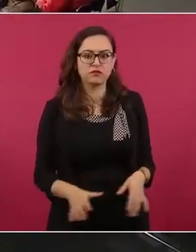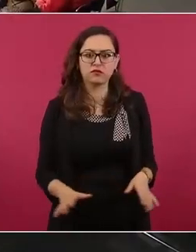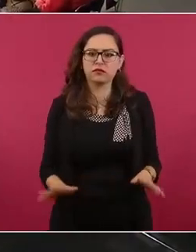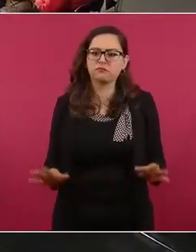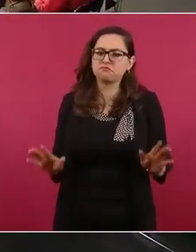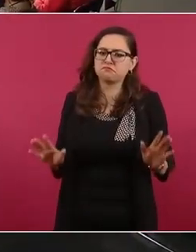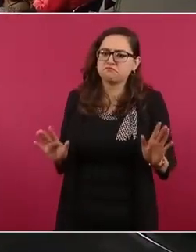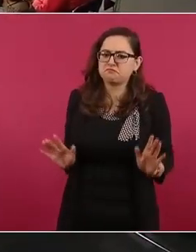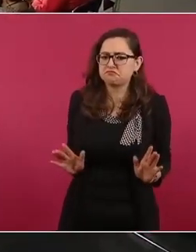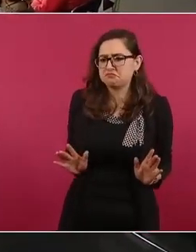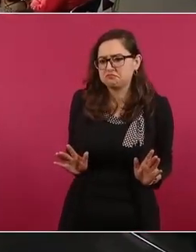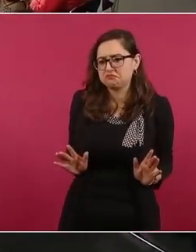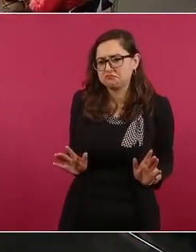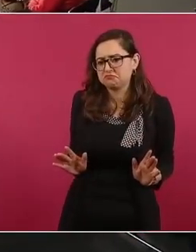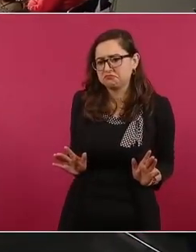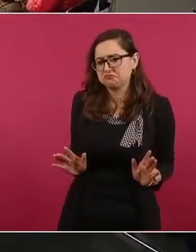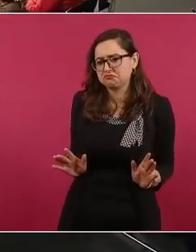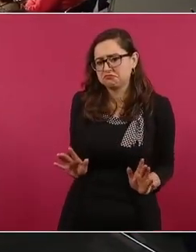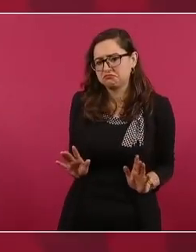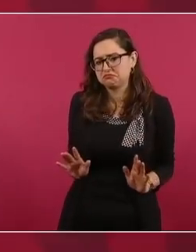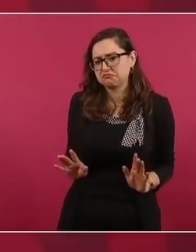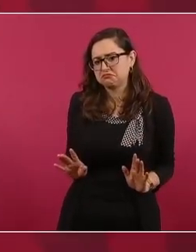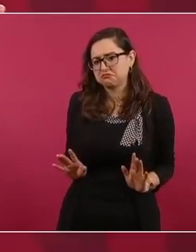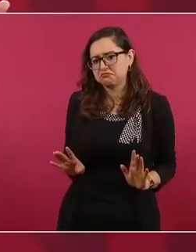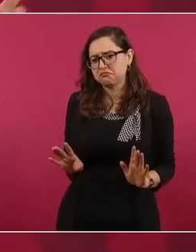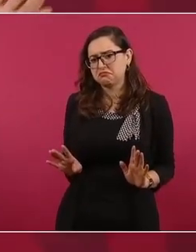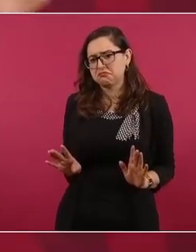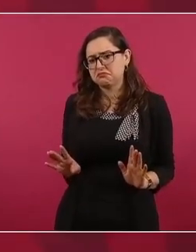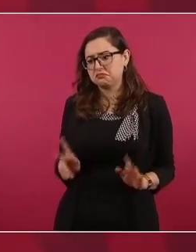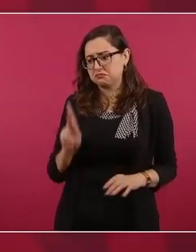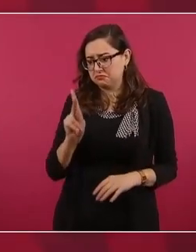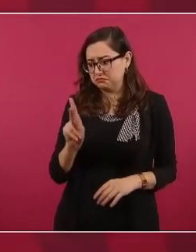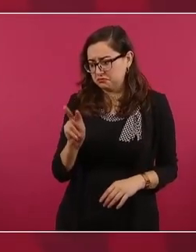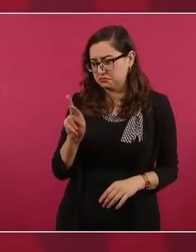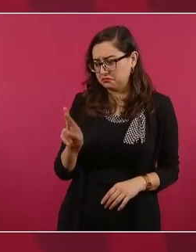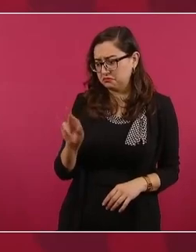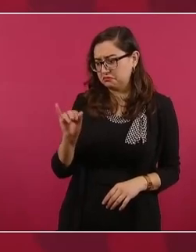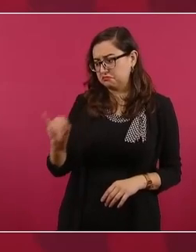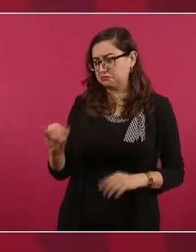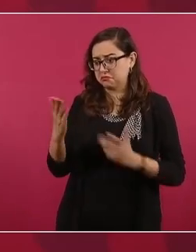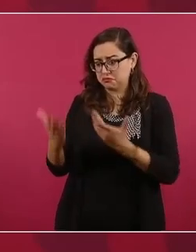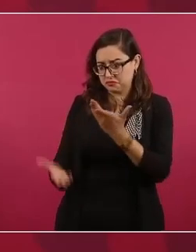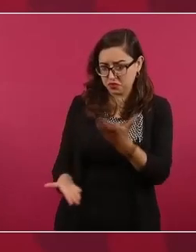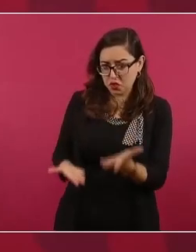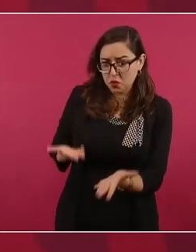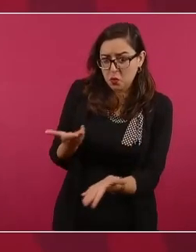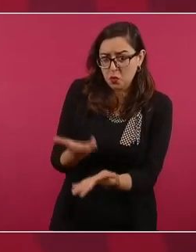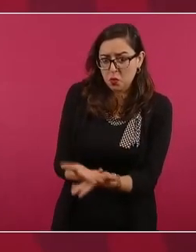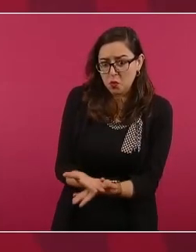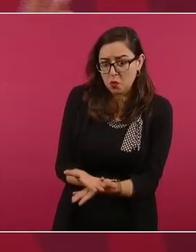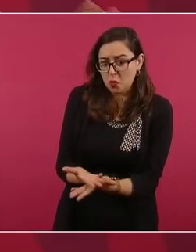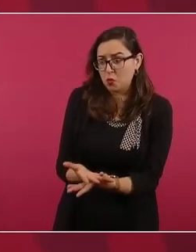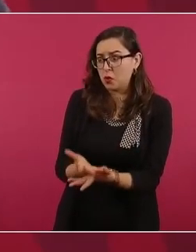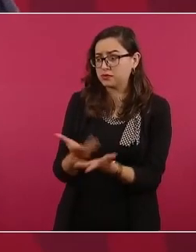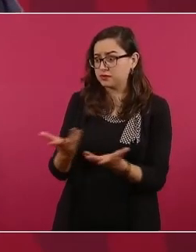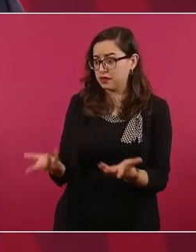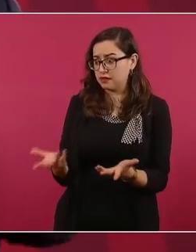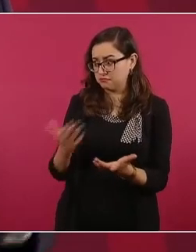Si el PRI plantea ayudar,